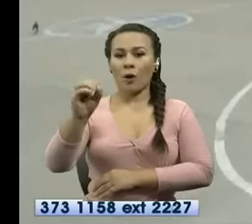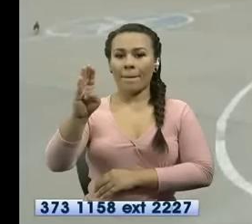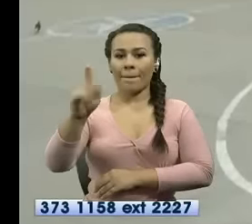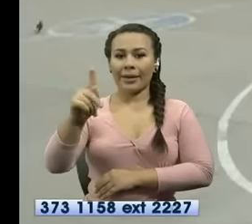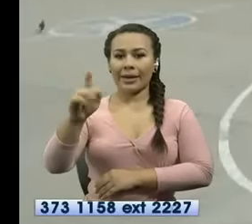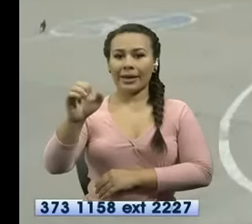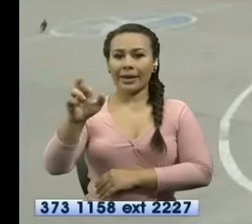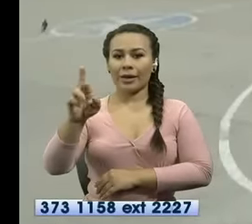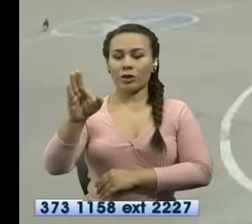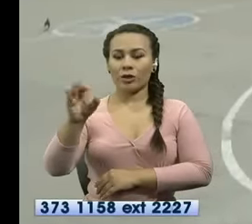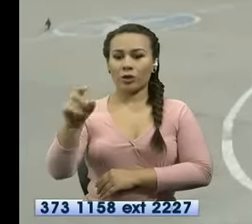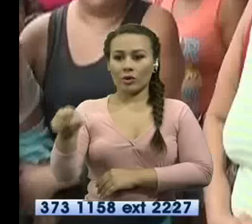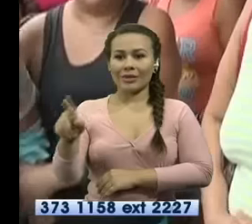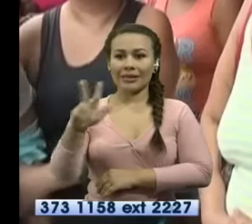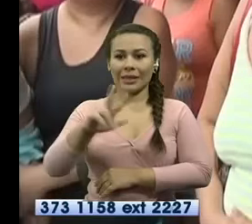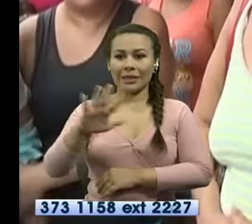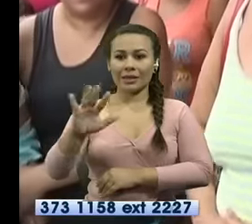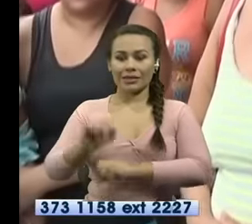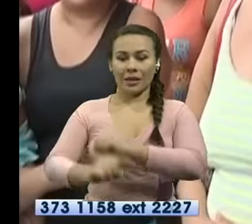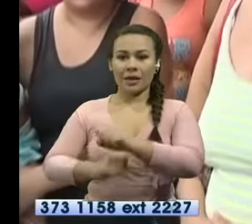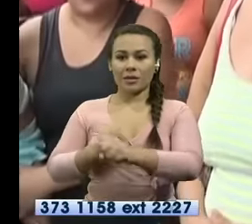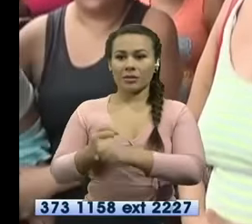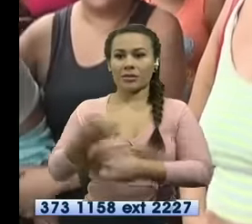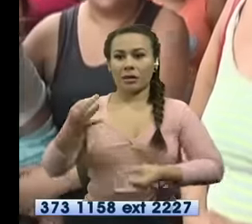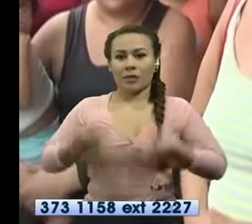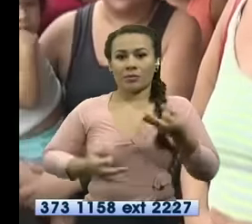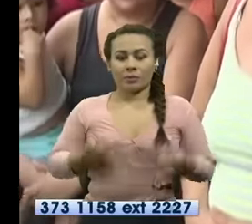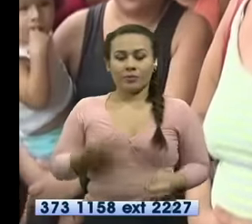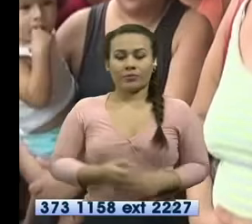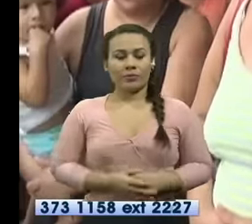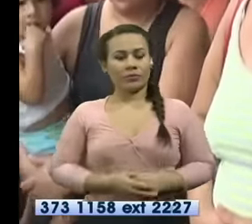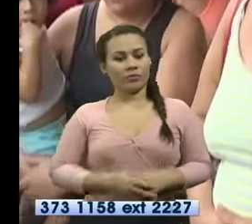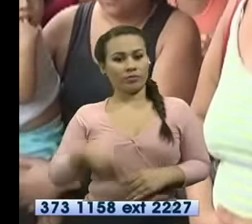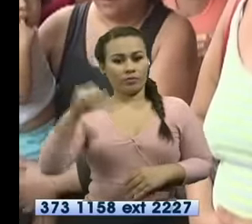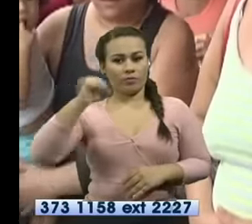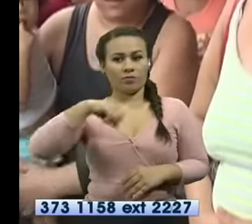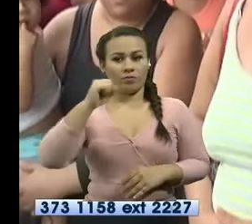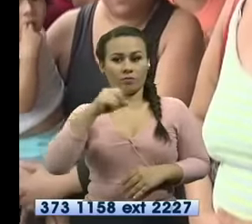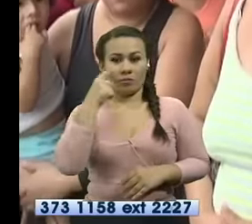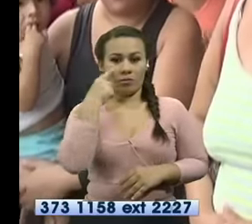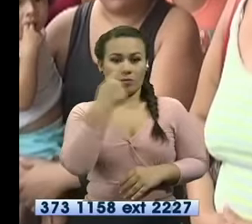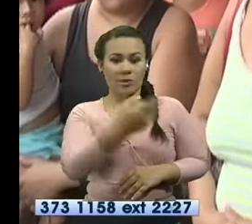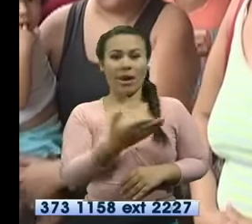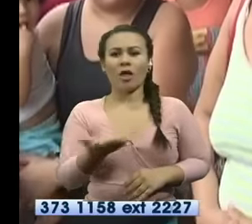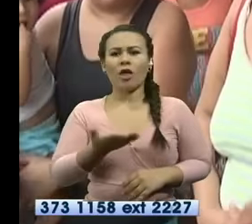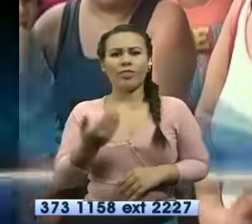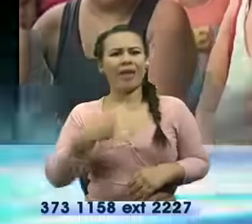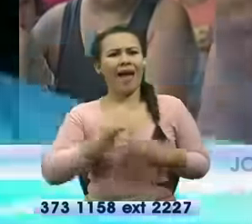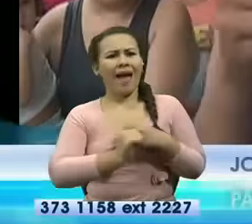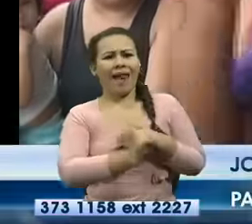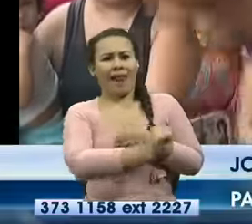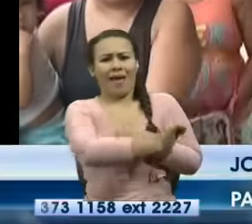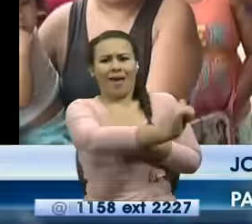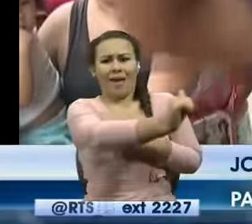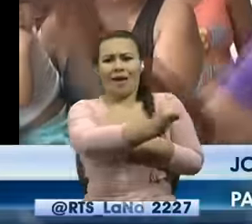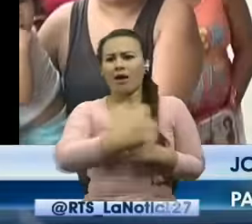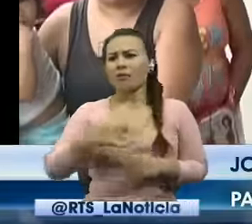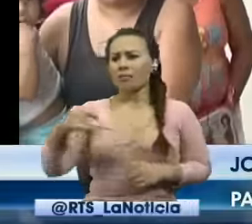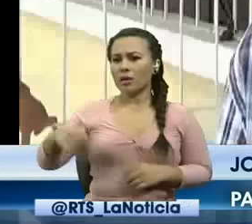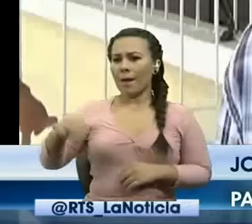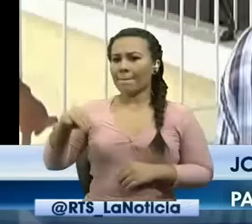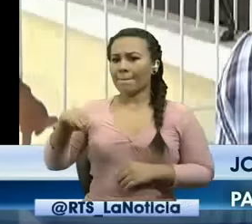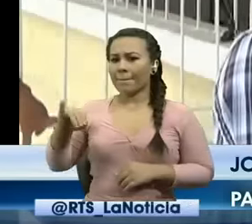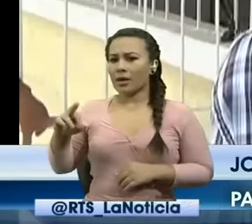35 años en el barrio Miraflores van a recibir las clases que van a ser trasladados a Costa Azul se imagina esa distancia Miraflores Costa